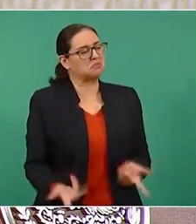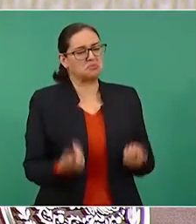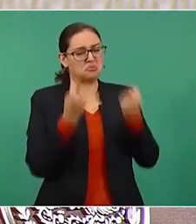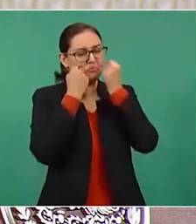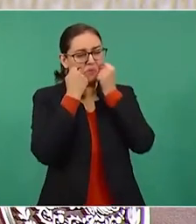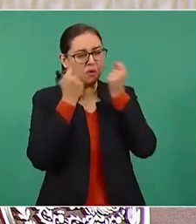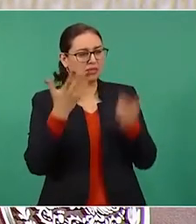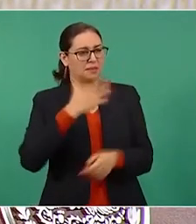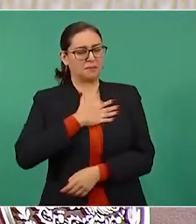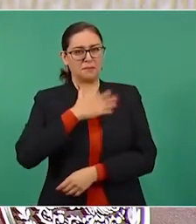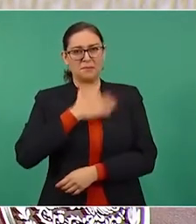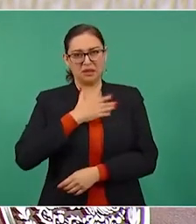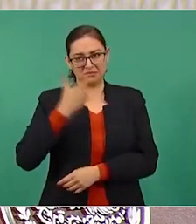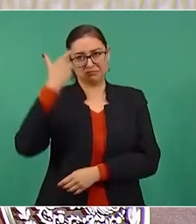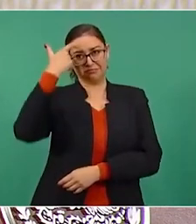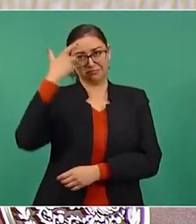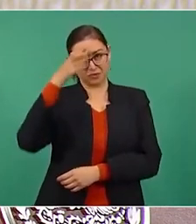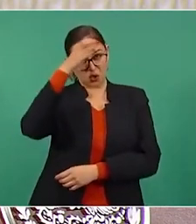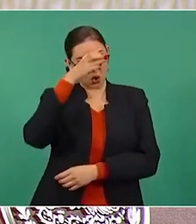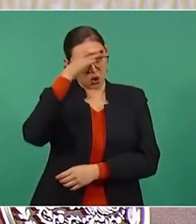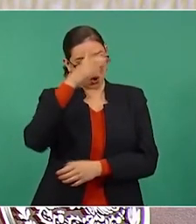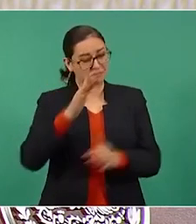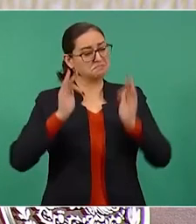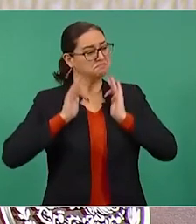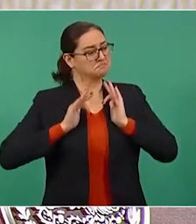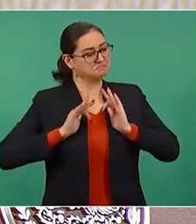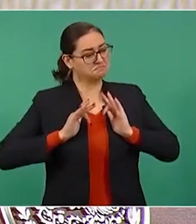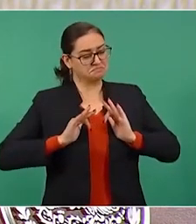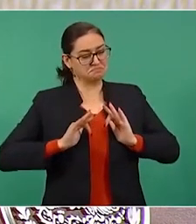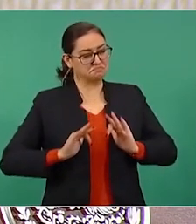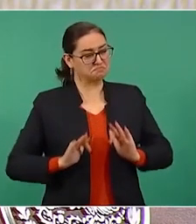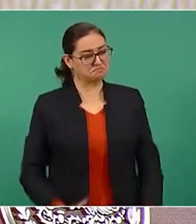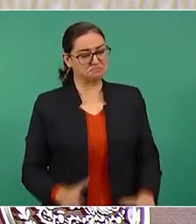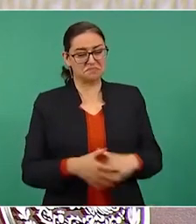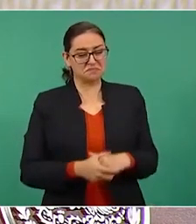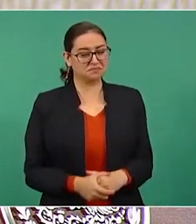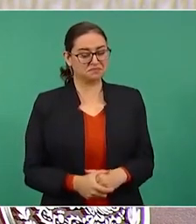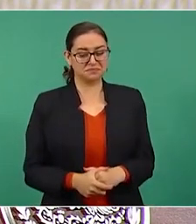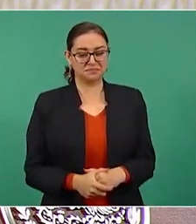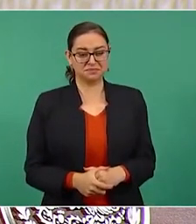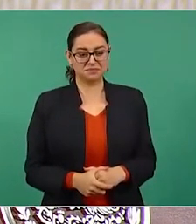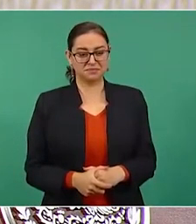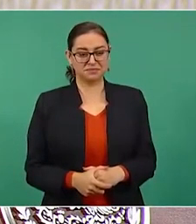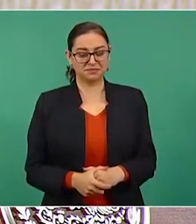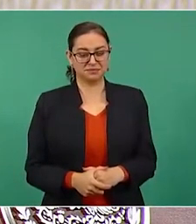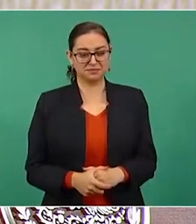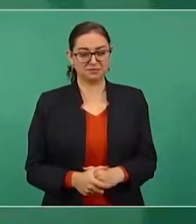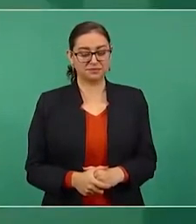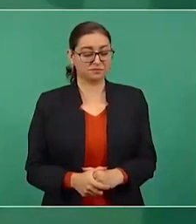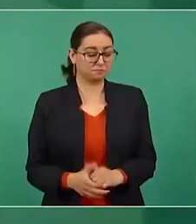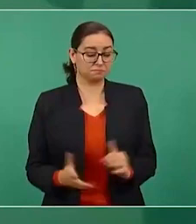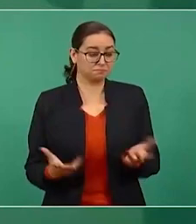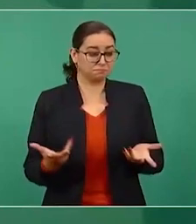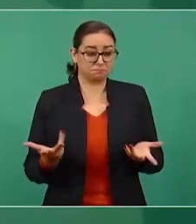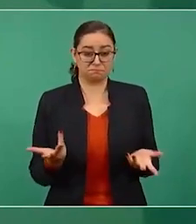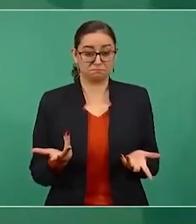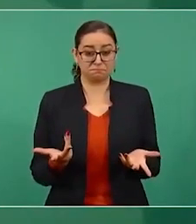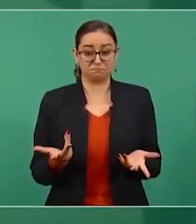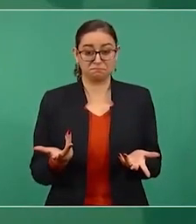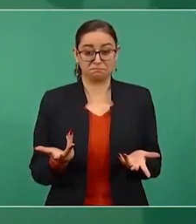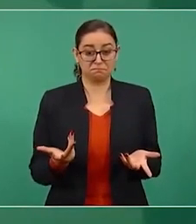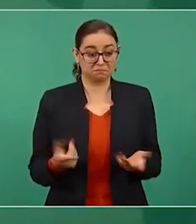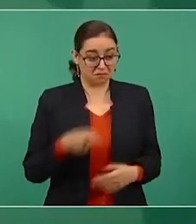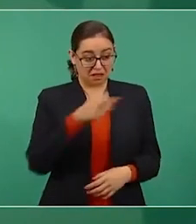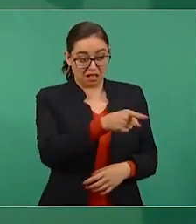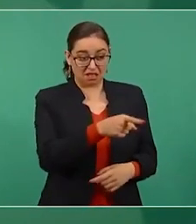me importa, el de mi conciencia. Entonces, el que